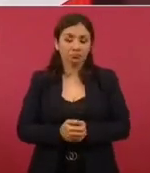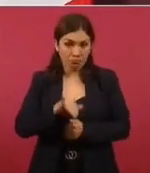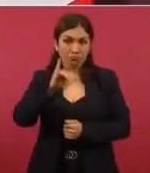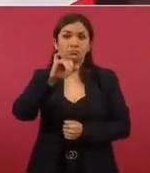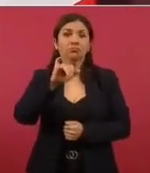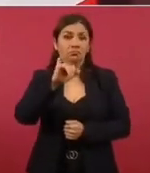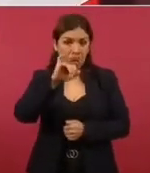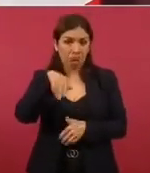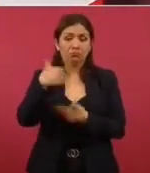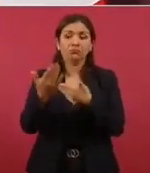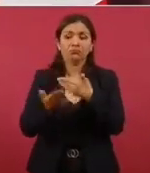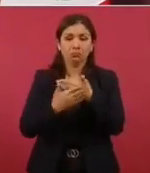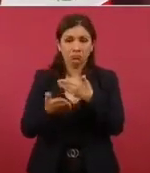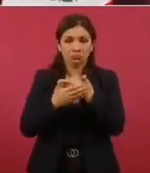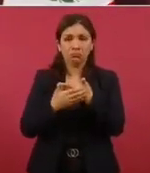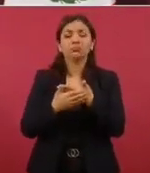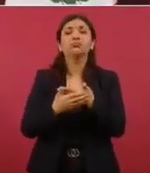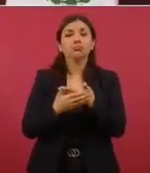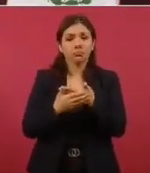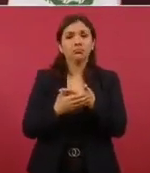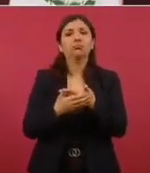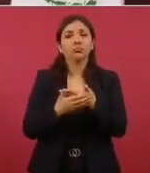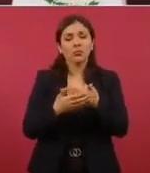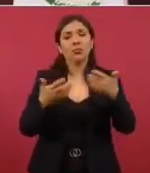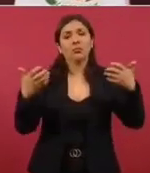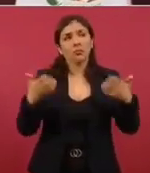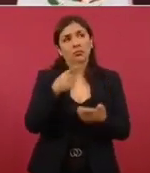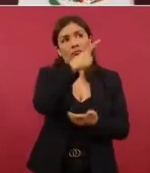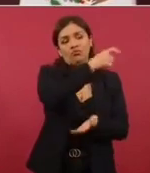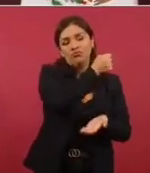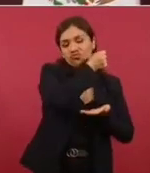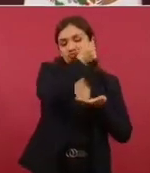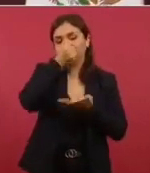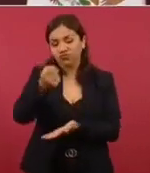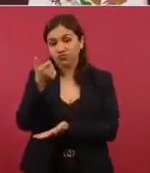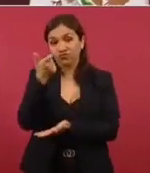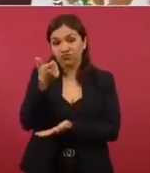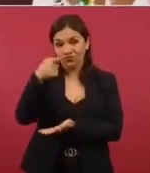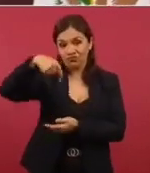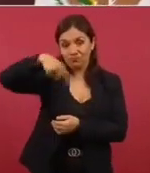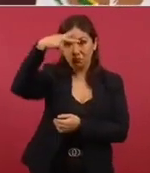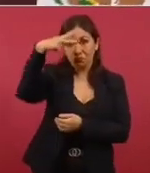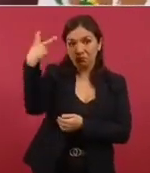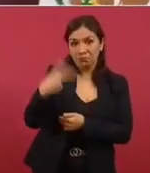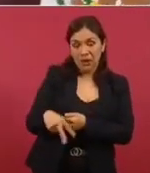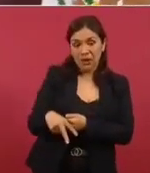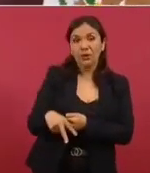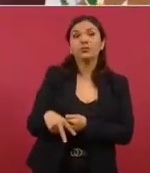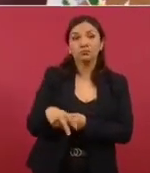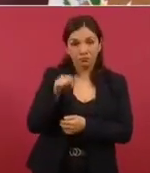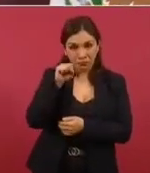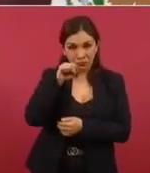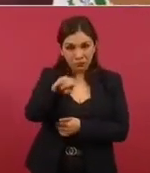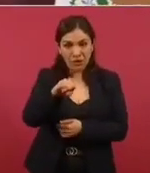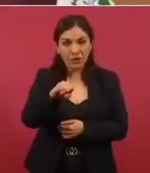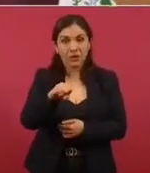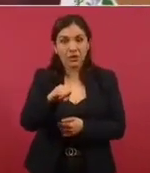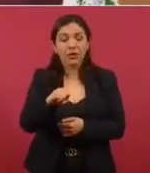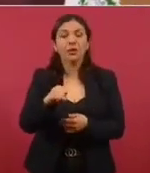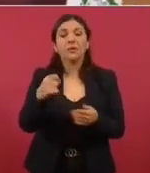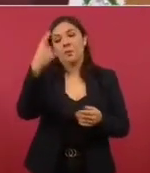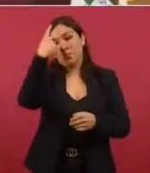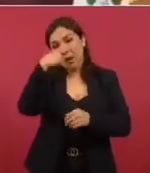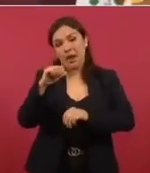a dedicar la inversión a México y se va a